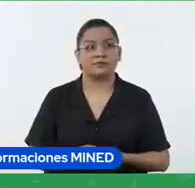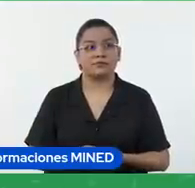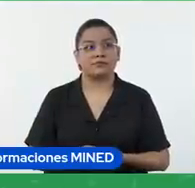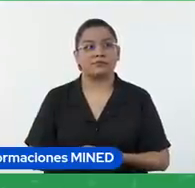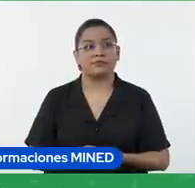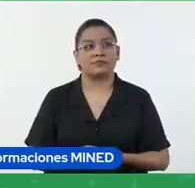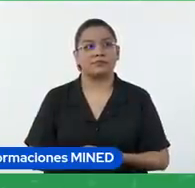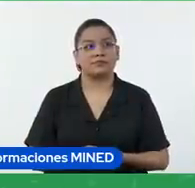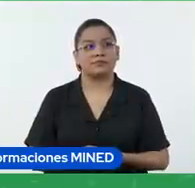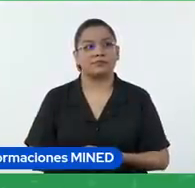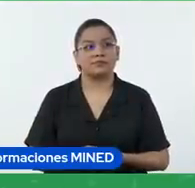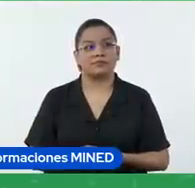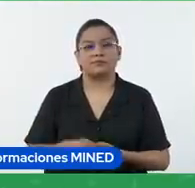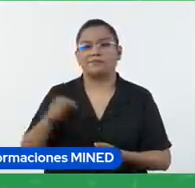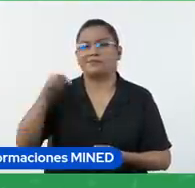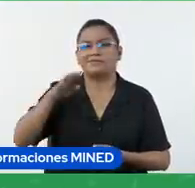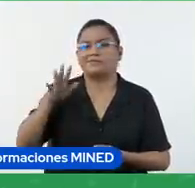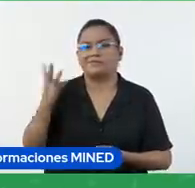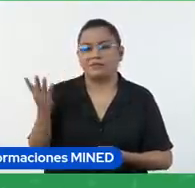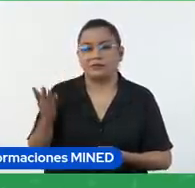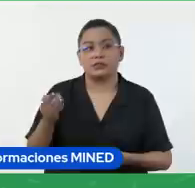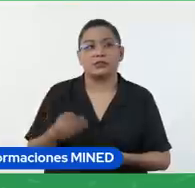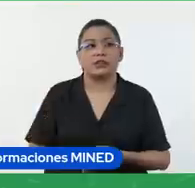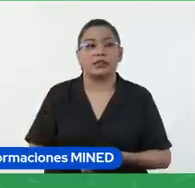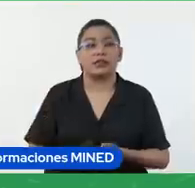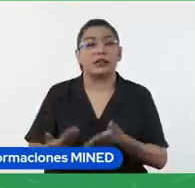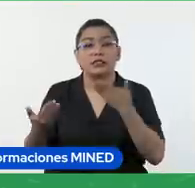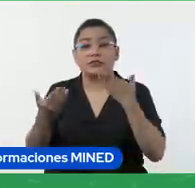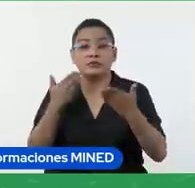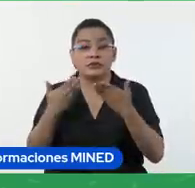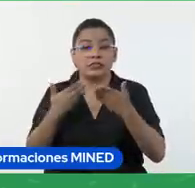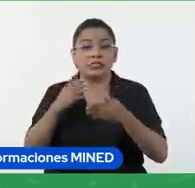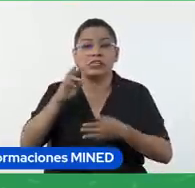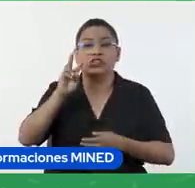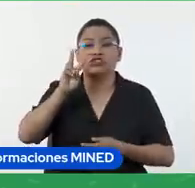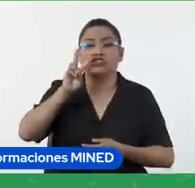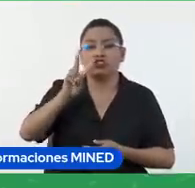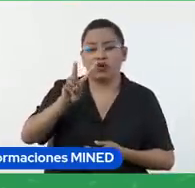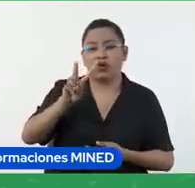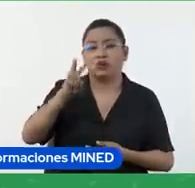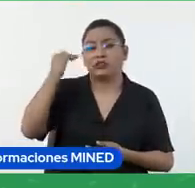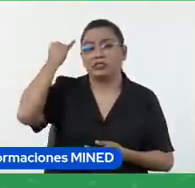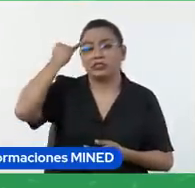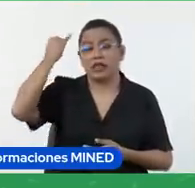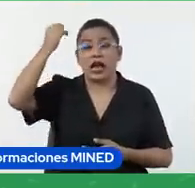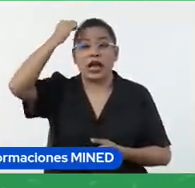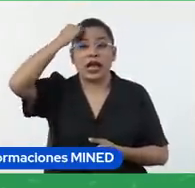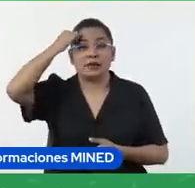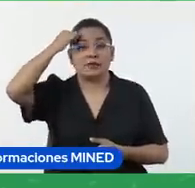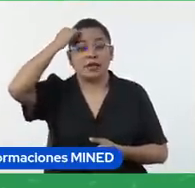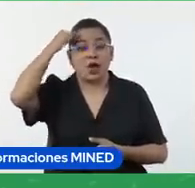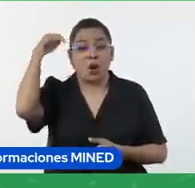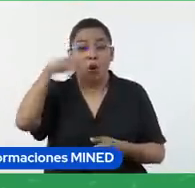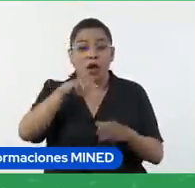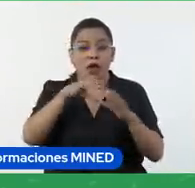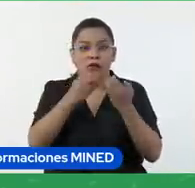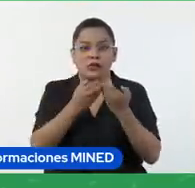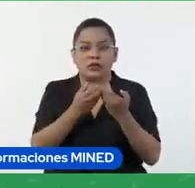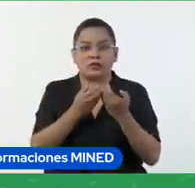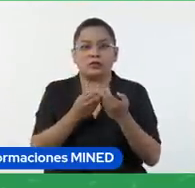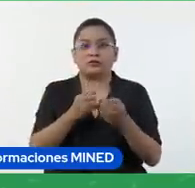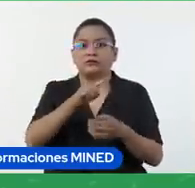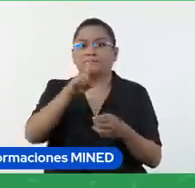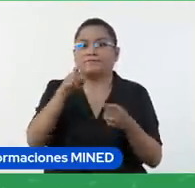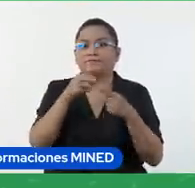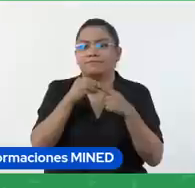y en este caso es, menciona dos cosas que aprendiste durante la clase de hoy. No es una pregunta específica